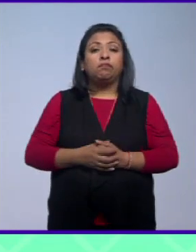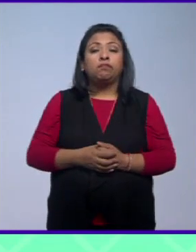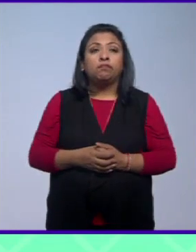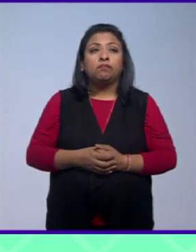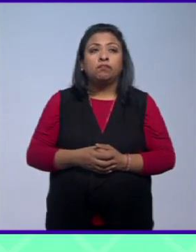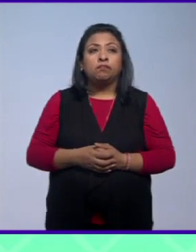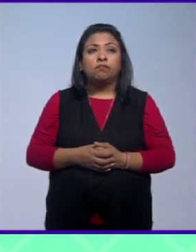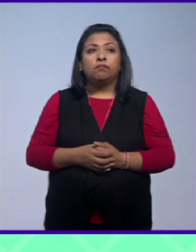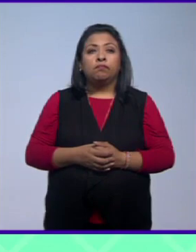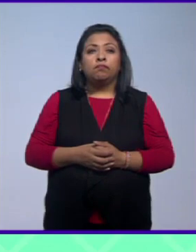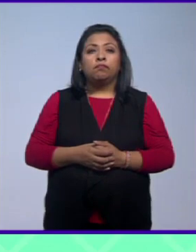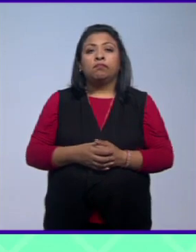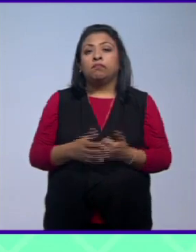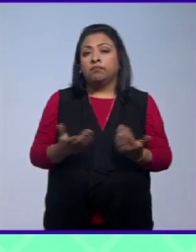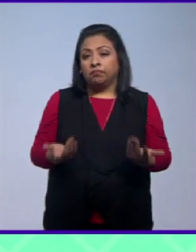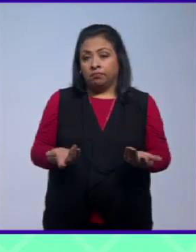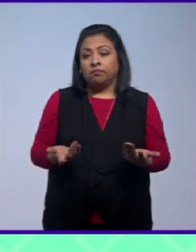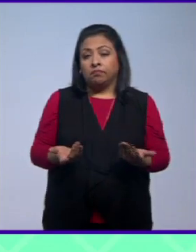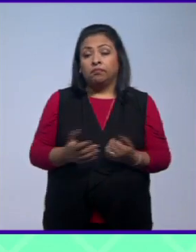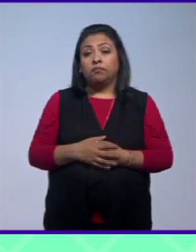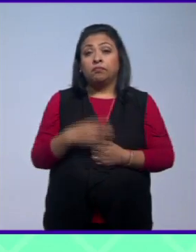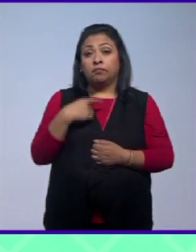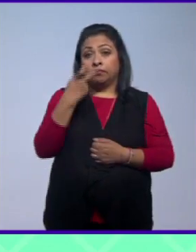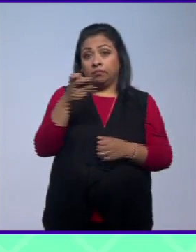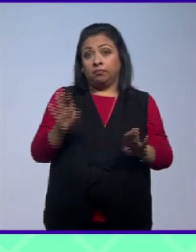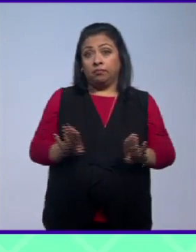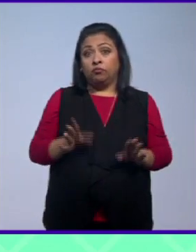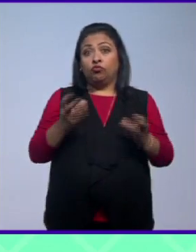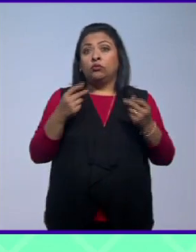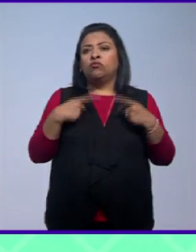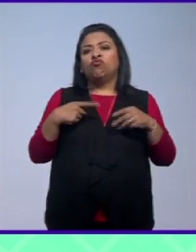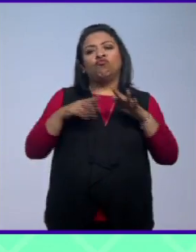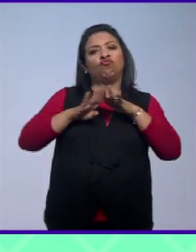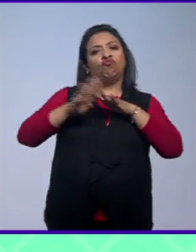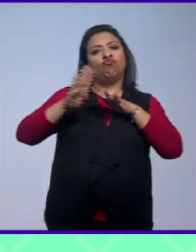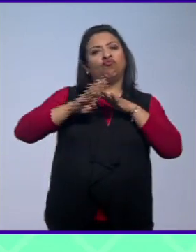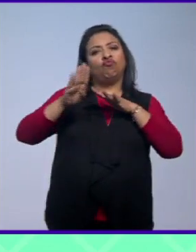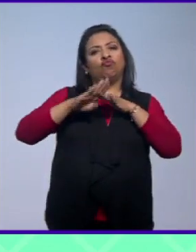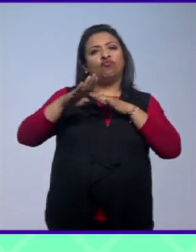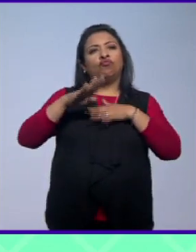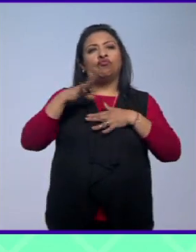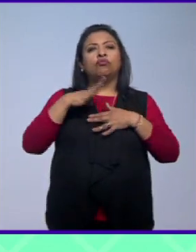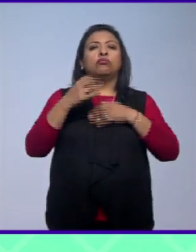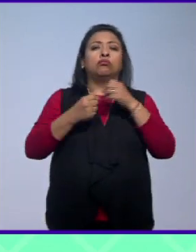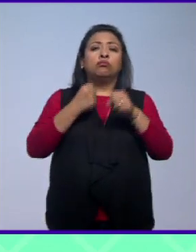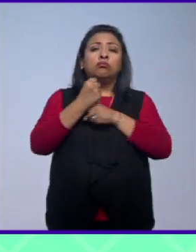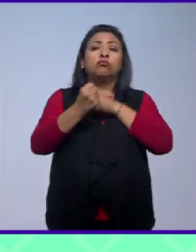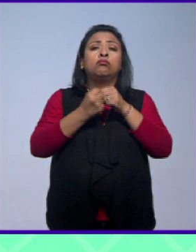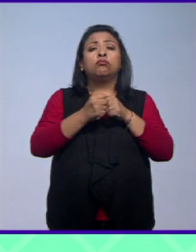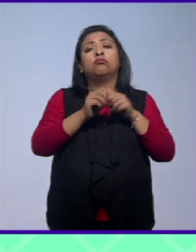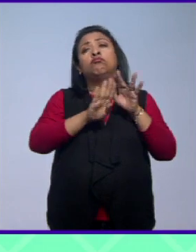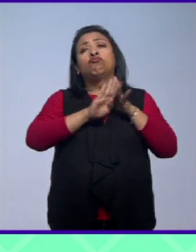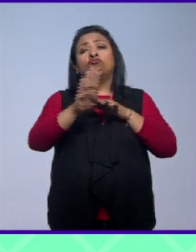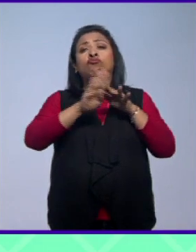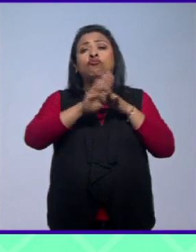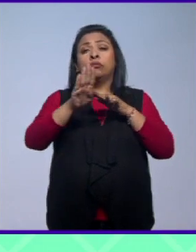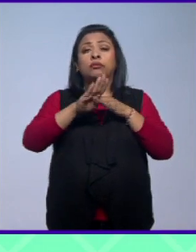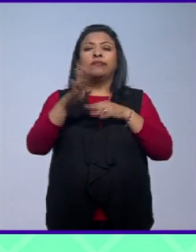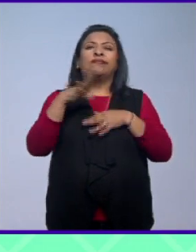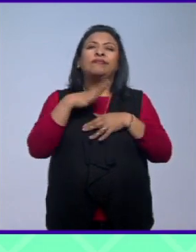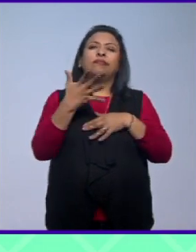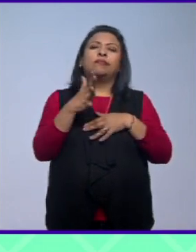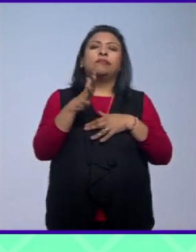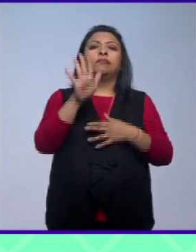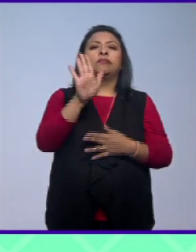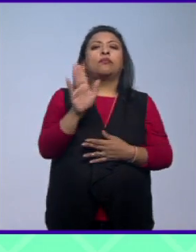este y bueno dentro de todo esto mucha gente ha emigrado a partir de a través de los años y queda una especie